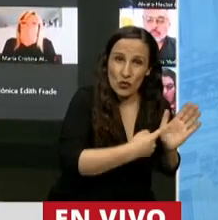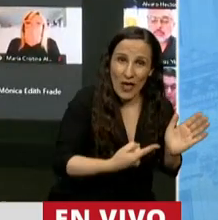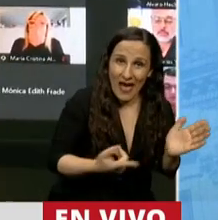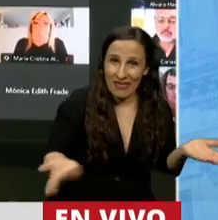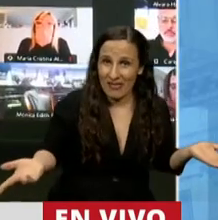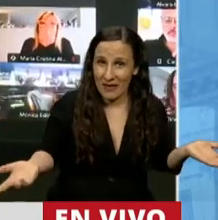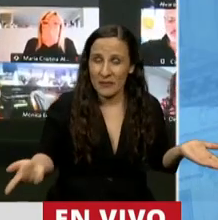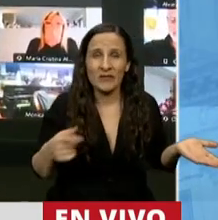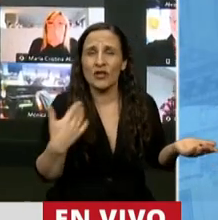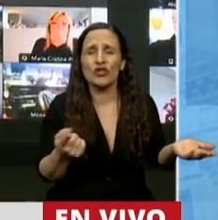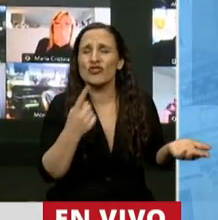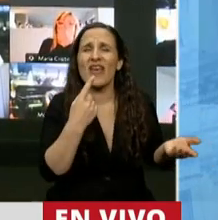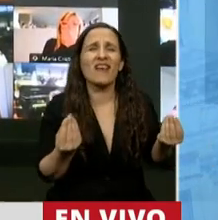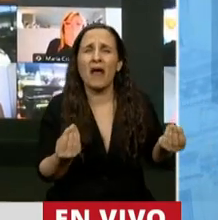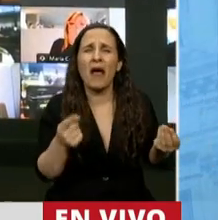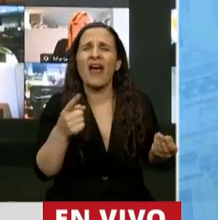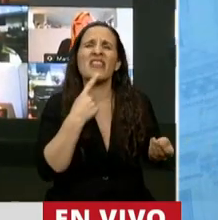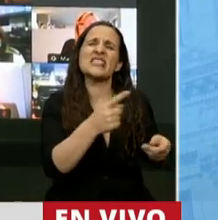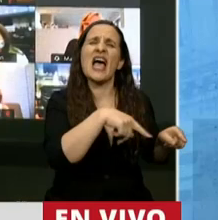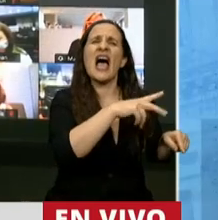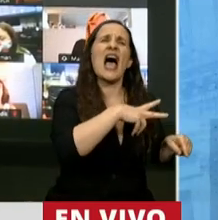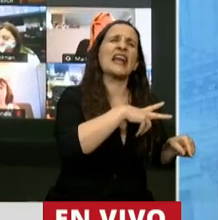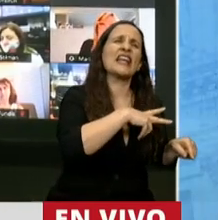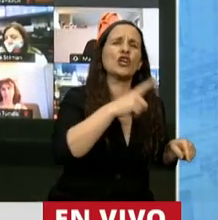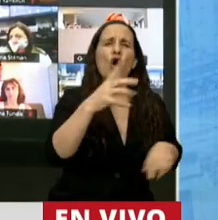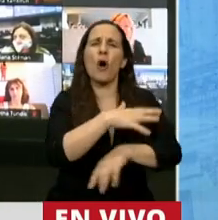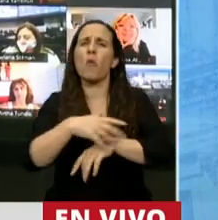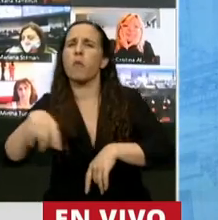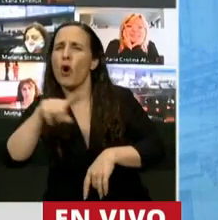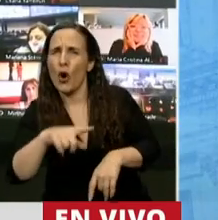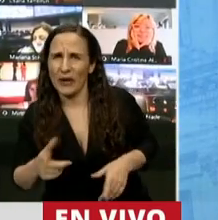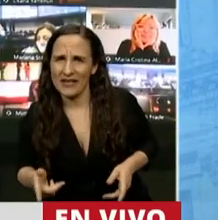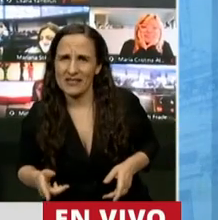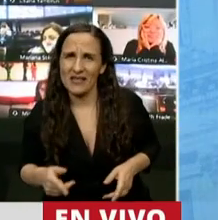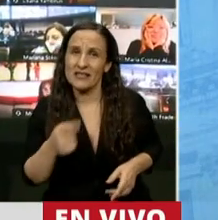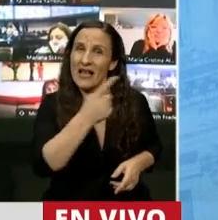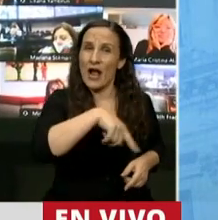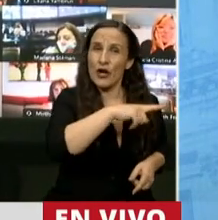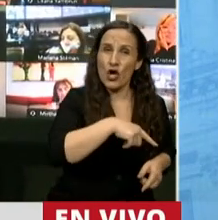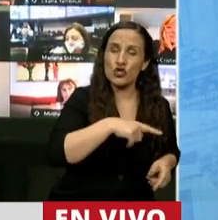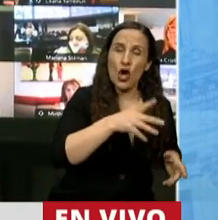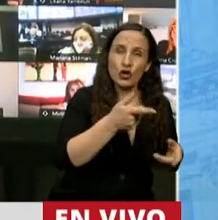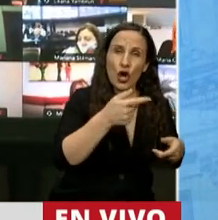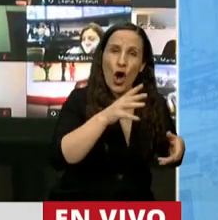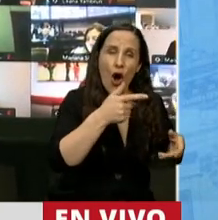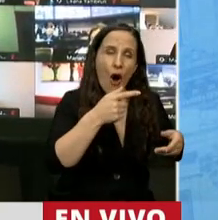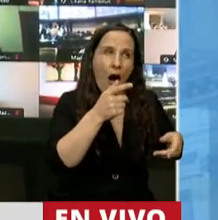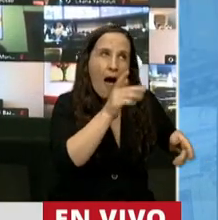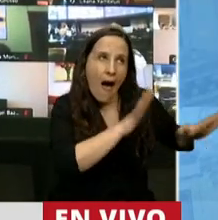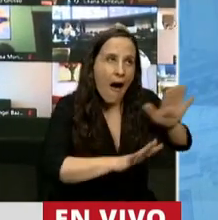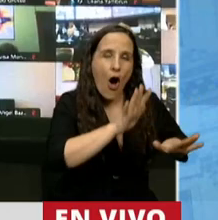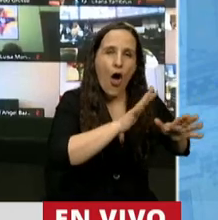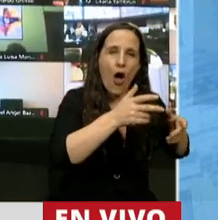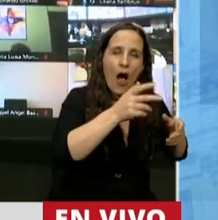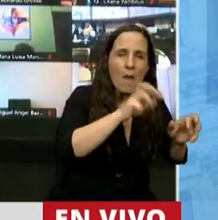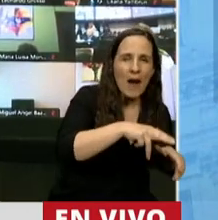díganme, ¿por qué dicen que nosotros somos ricos y ustedes se dicen pobres? ¿No será que nosotros estamos mejor gestionados que como están